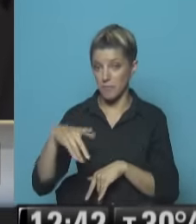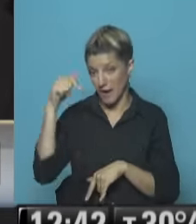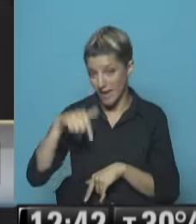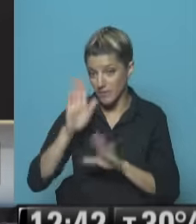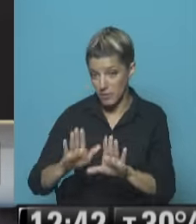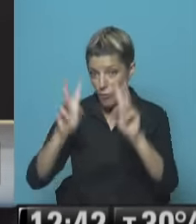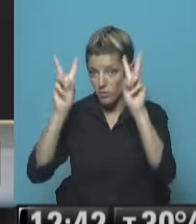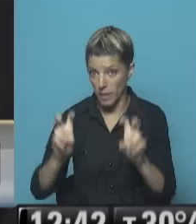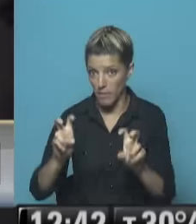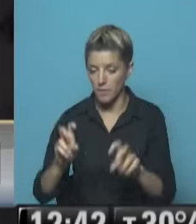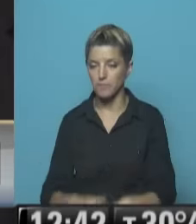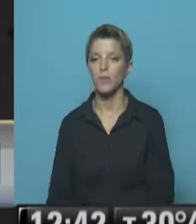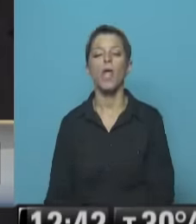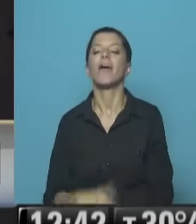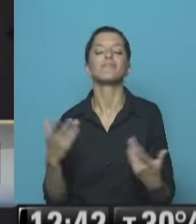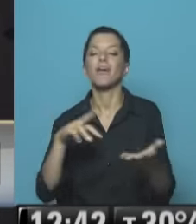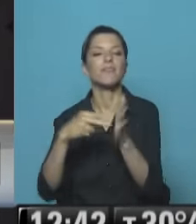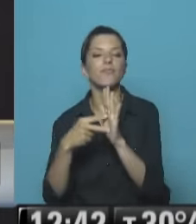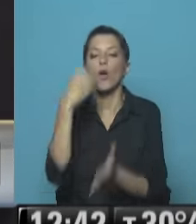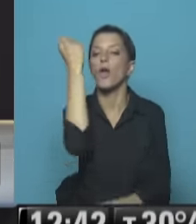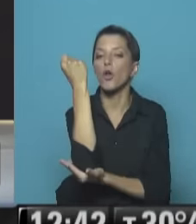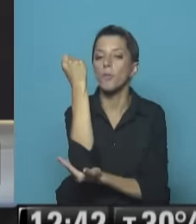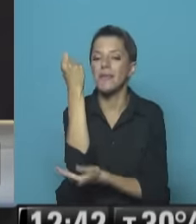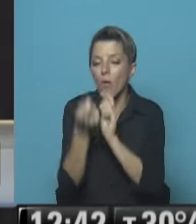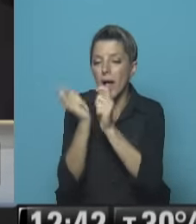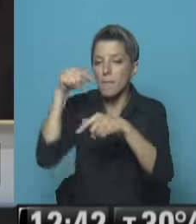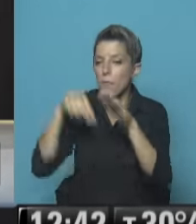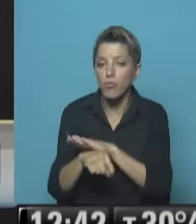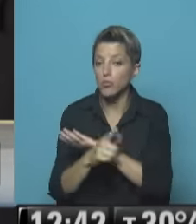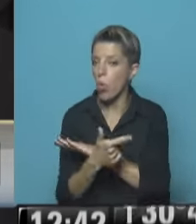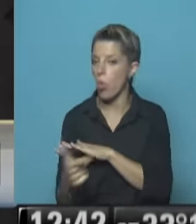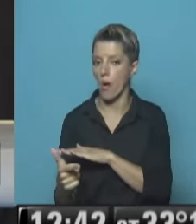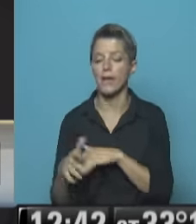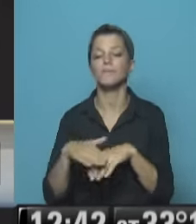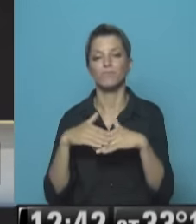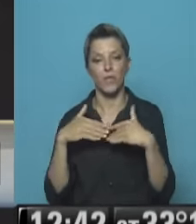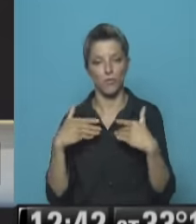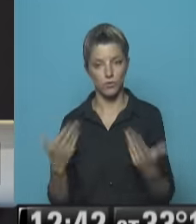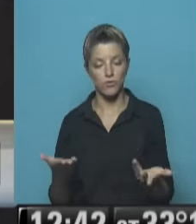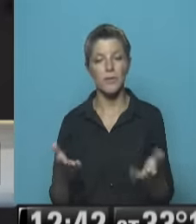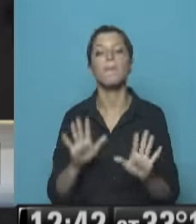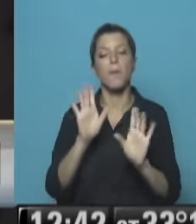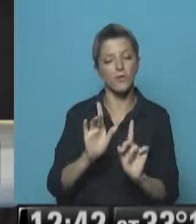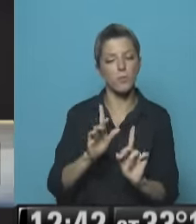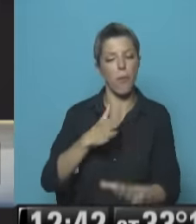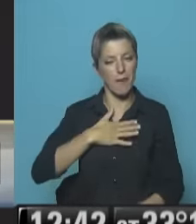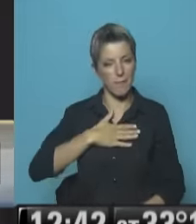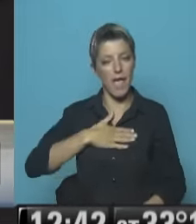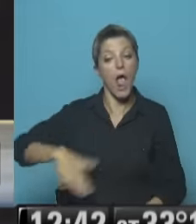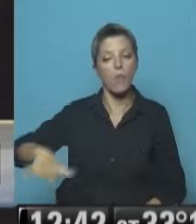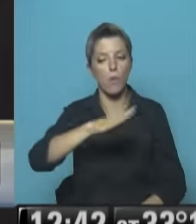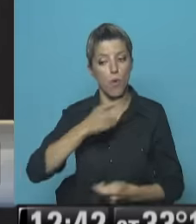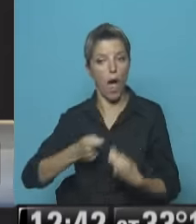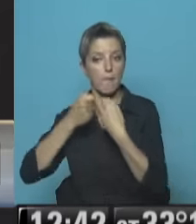este tema Es decir, no hubo una reforma económica de fondo Y de alguna manera Esto me parece que terminó Reflejando lo que ha sido El